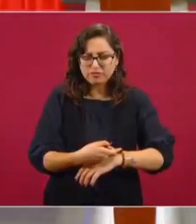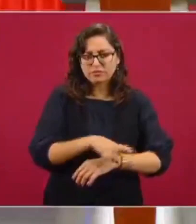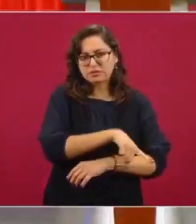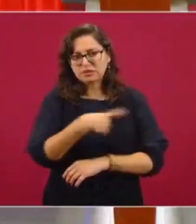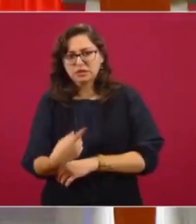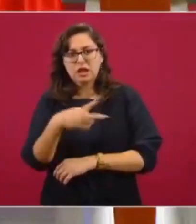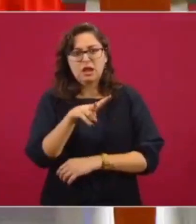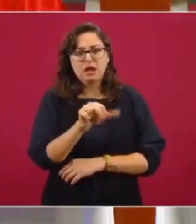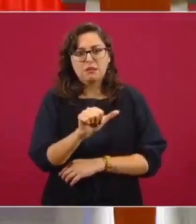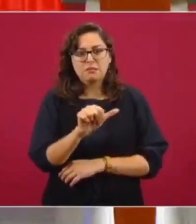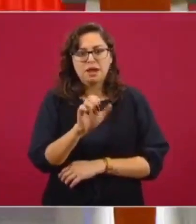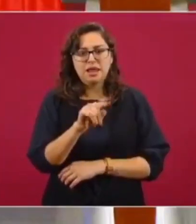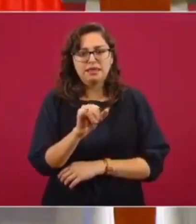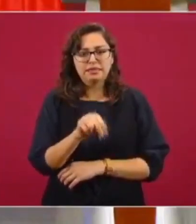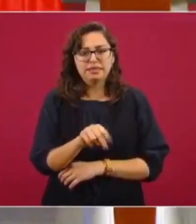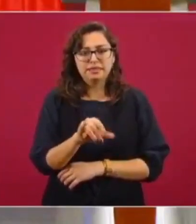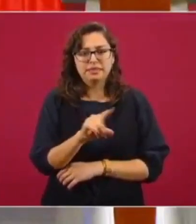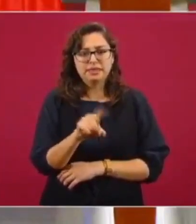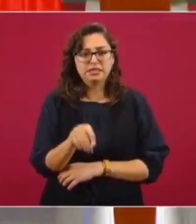Valentín Díez Morodo,